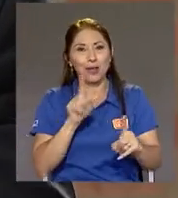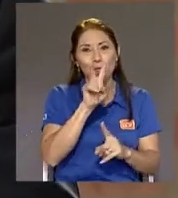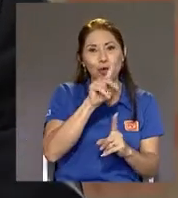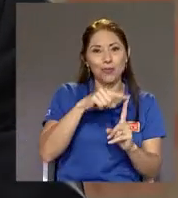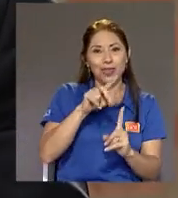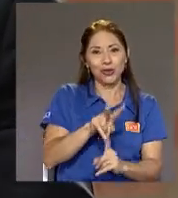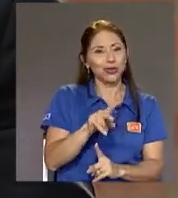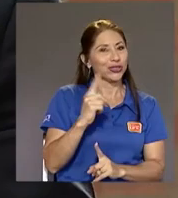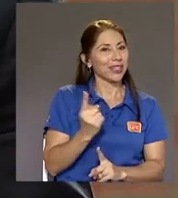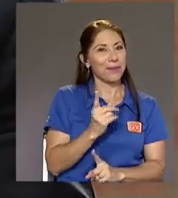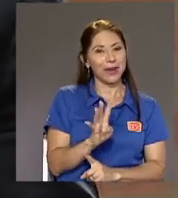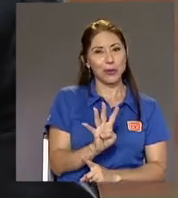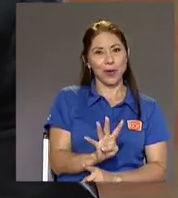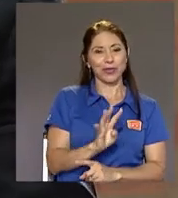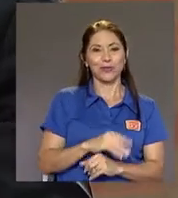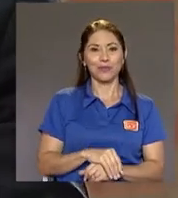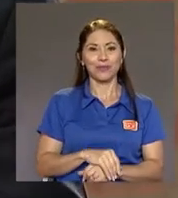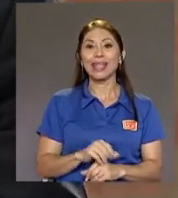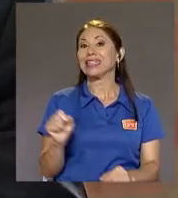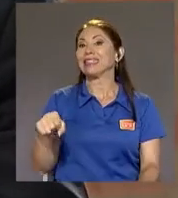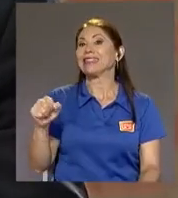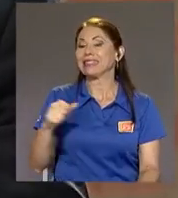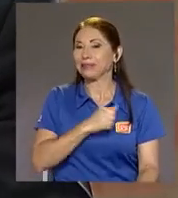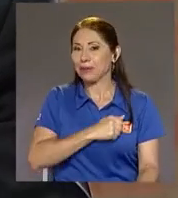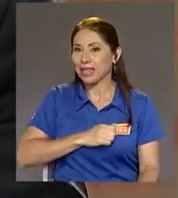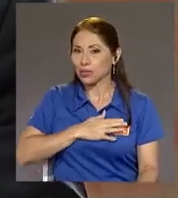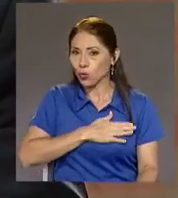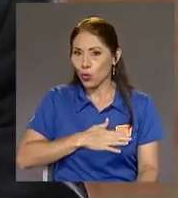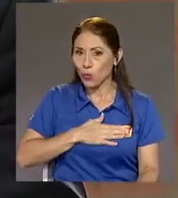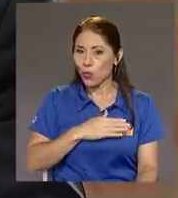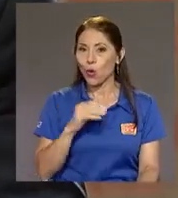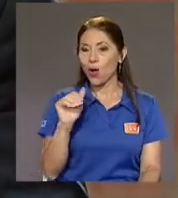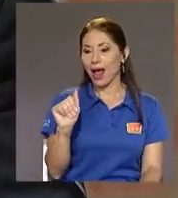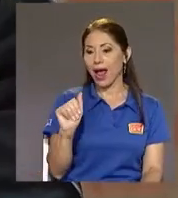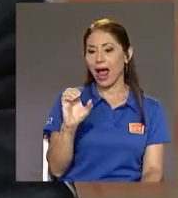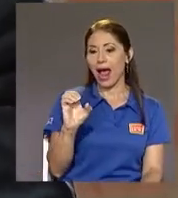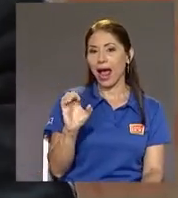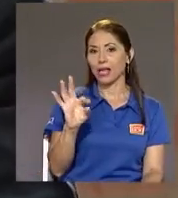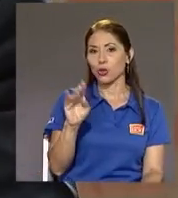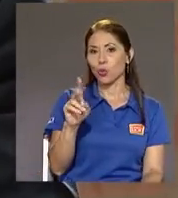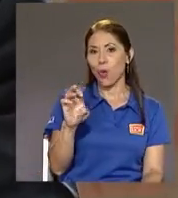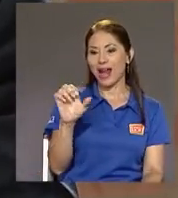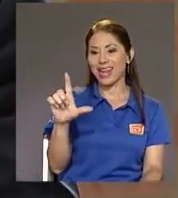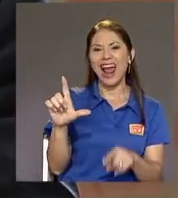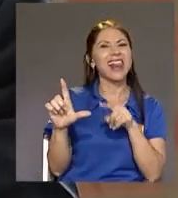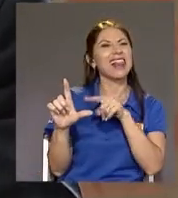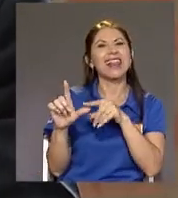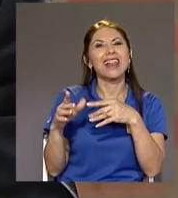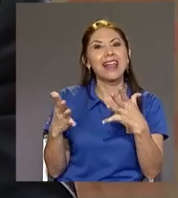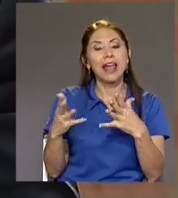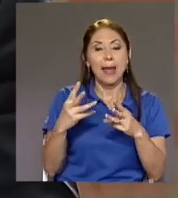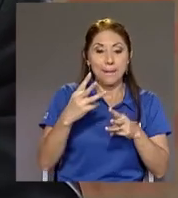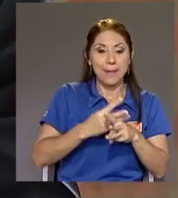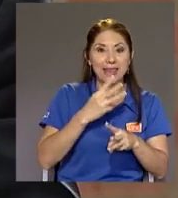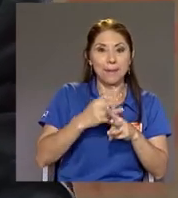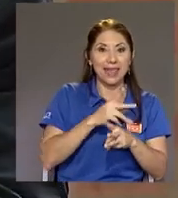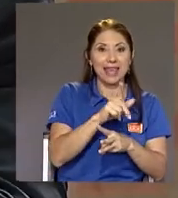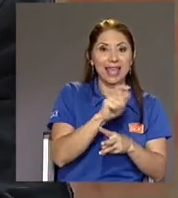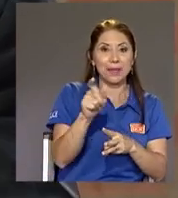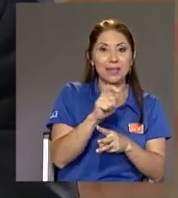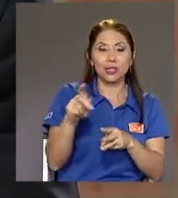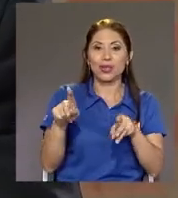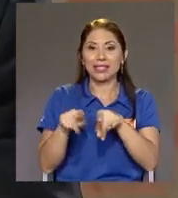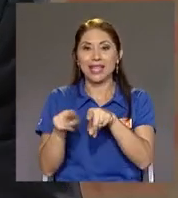Efectivamente Yo me disculpo Actuarial El actuariado Permite tanto En matemáticas De pensiones Como de